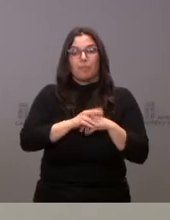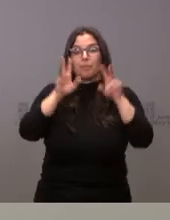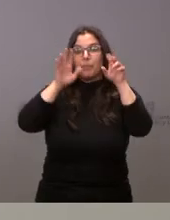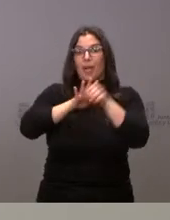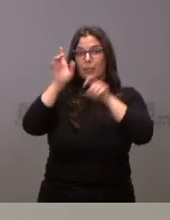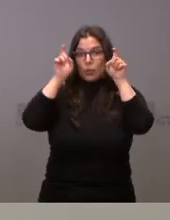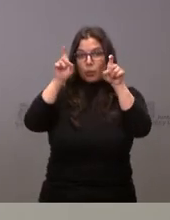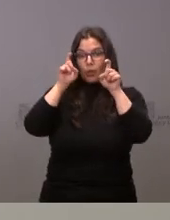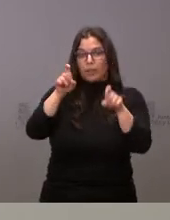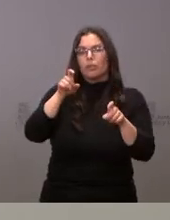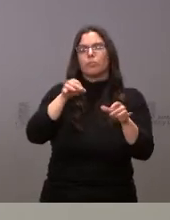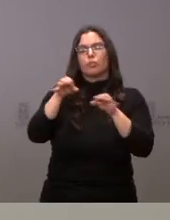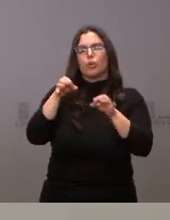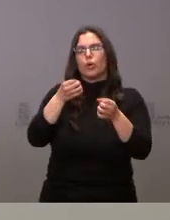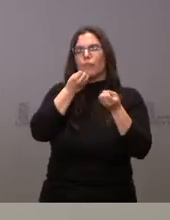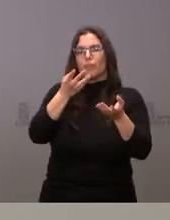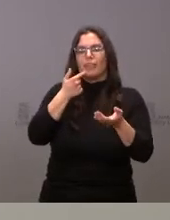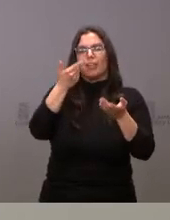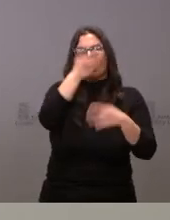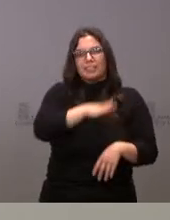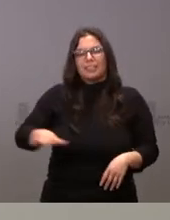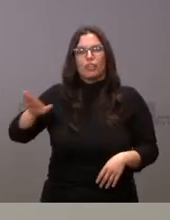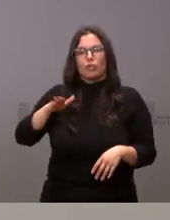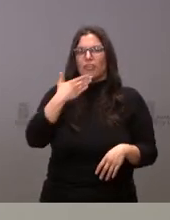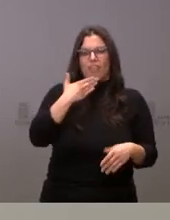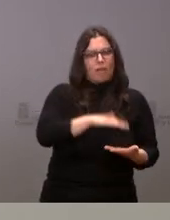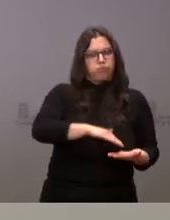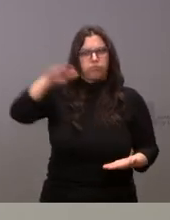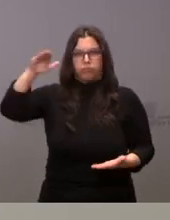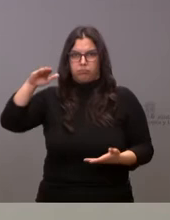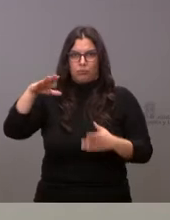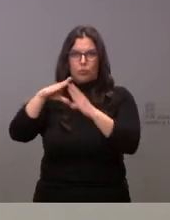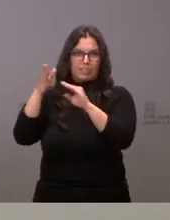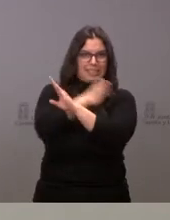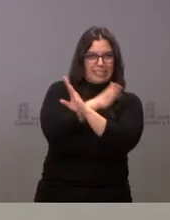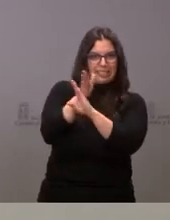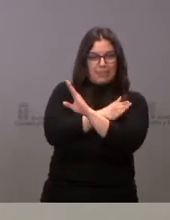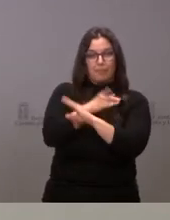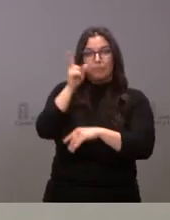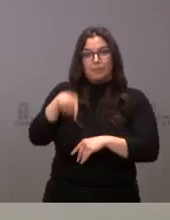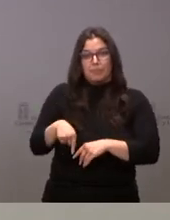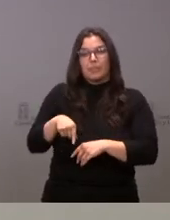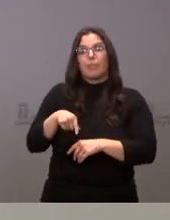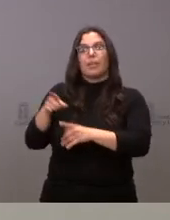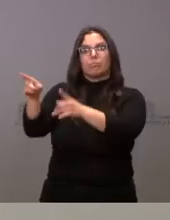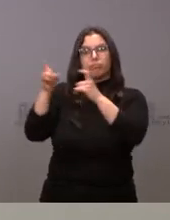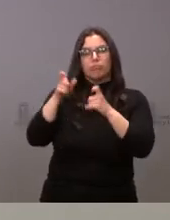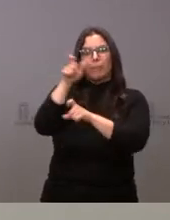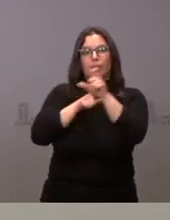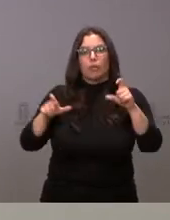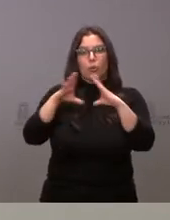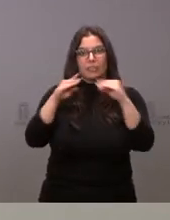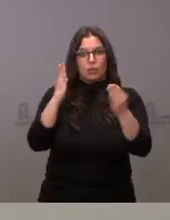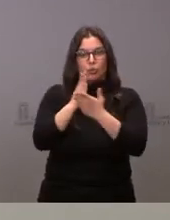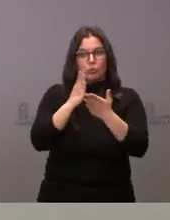protocolo informa sobre la atención a los niños en todas las etapas educativas no universitarias la recepción de estudiantes universitarios y los